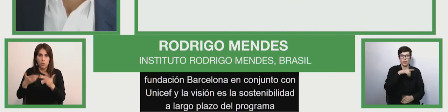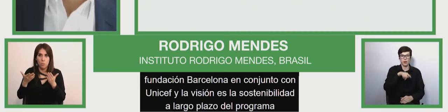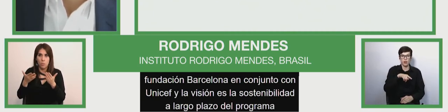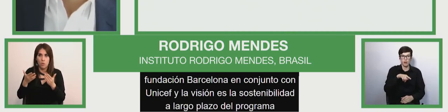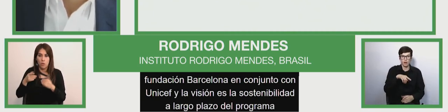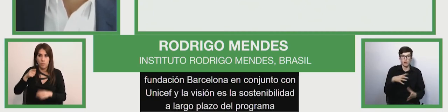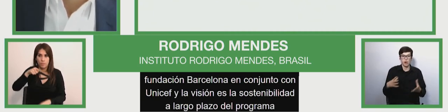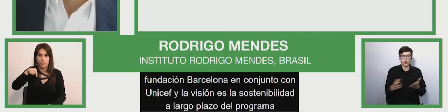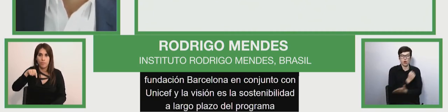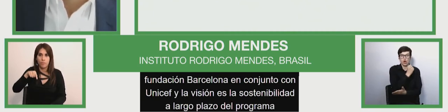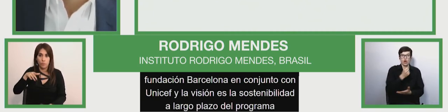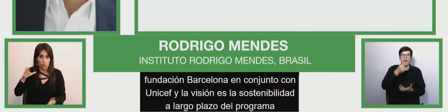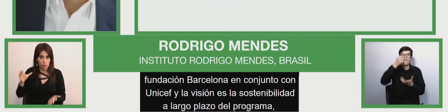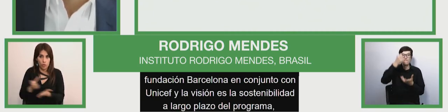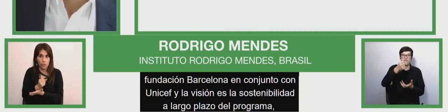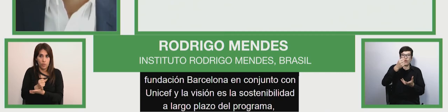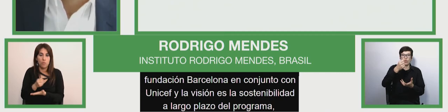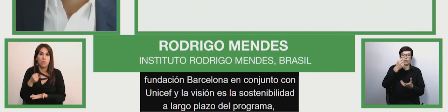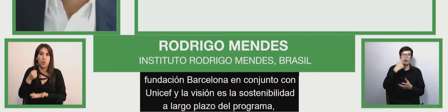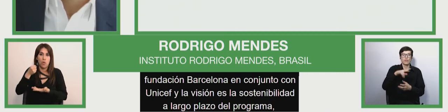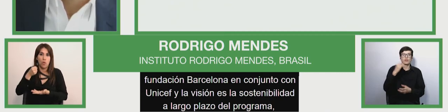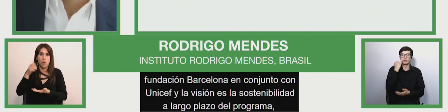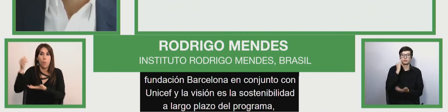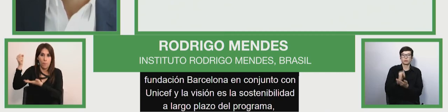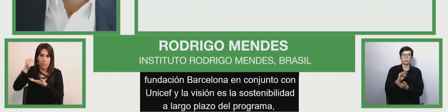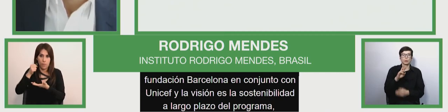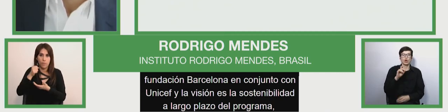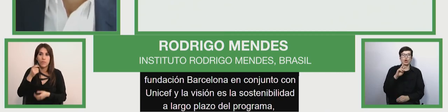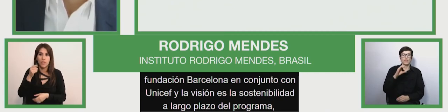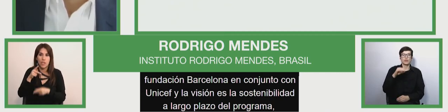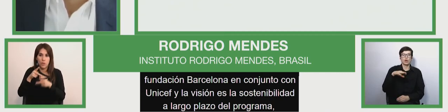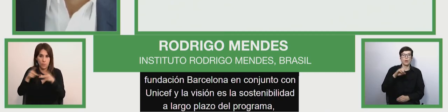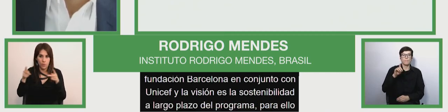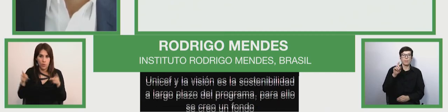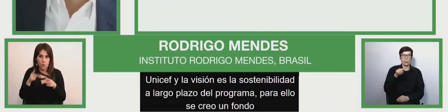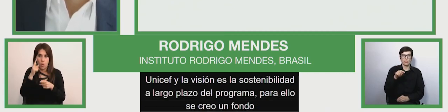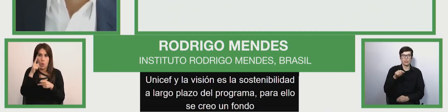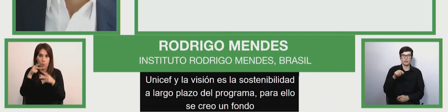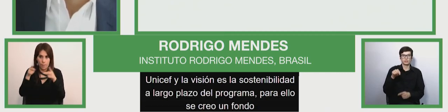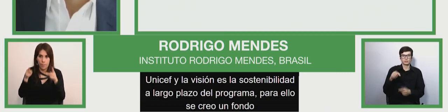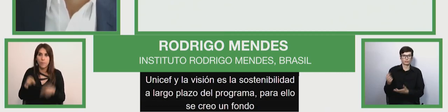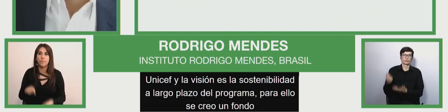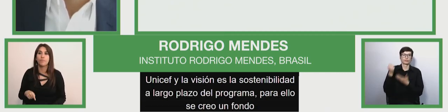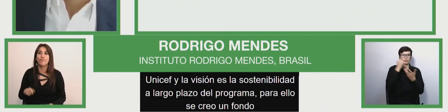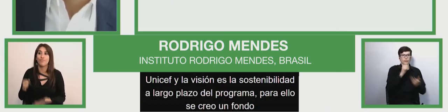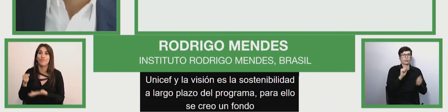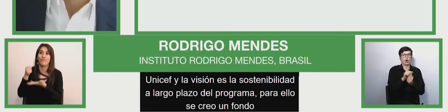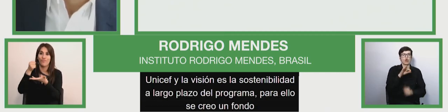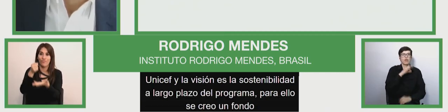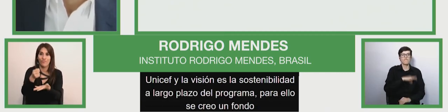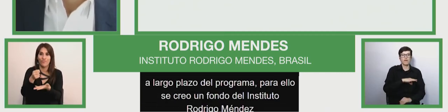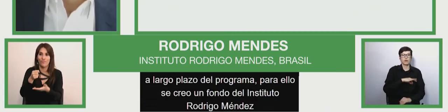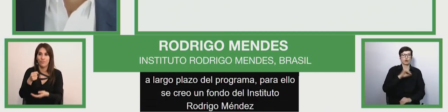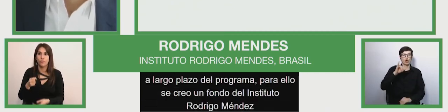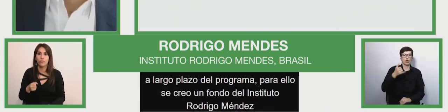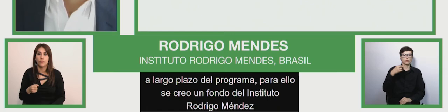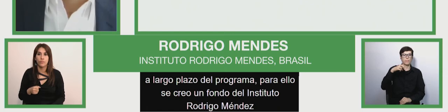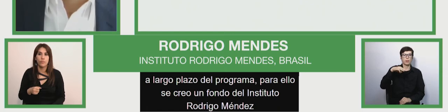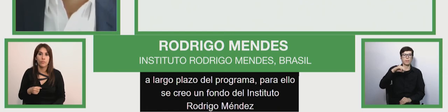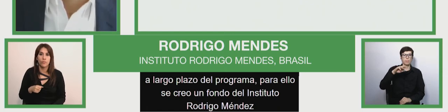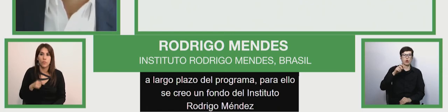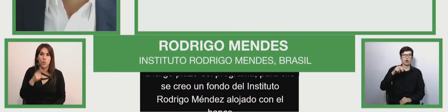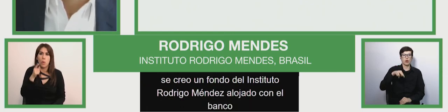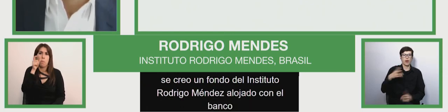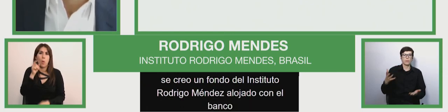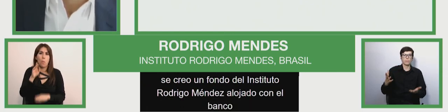un fondo del instituto Rodrigo Méndez con alojado con el banco JP Morgan para acceder a